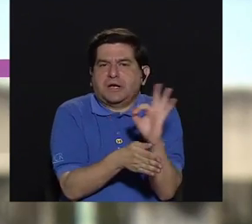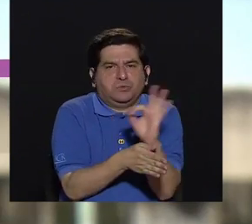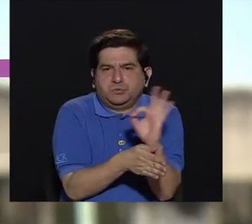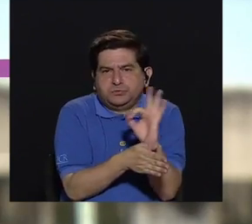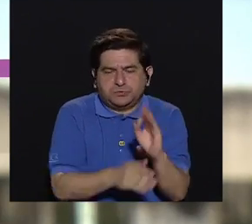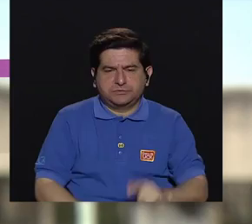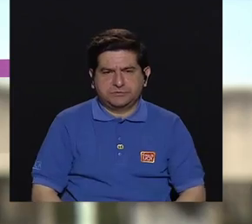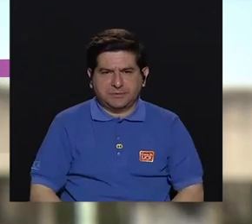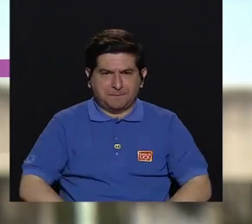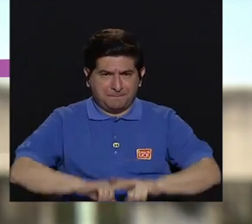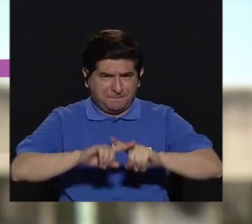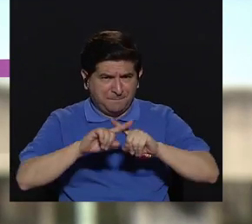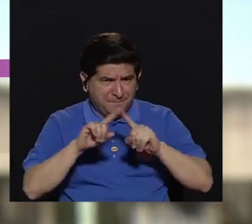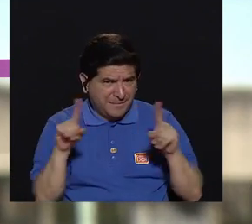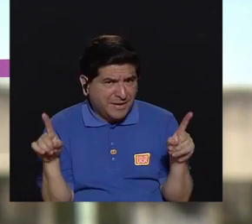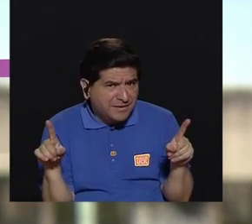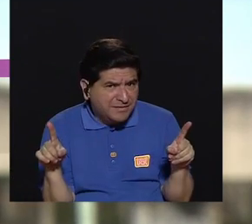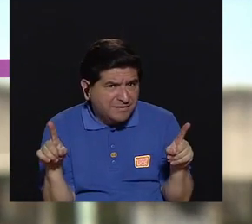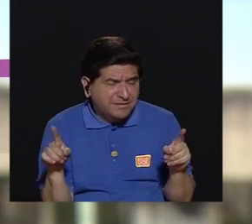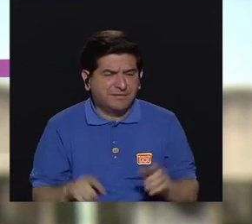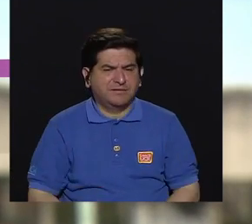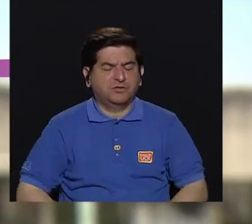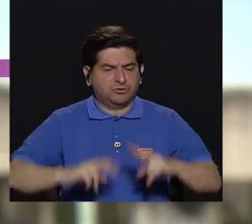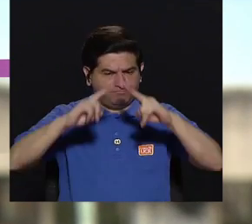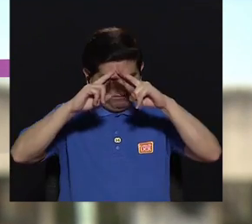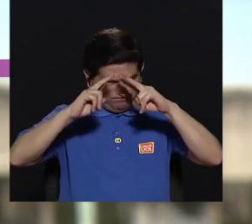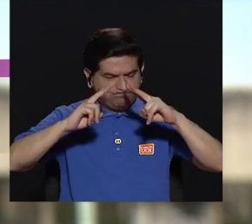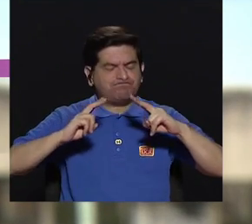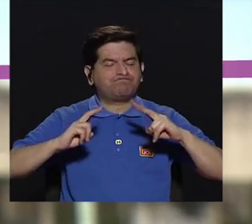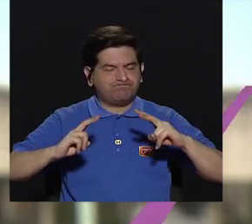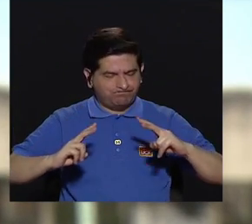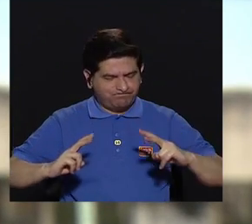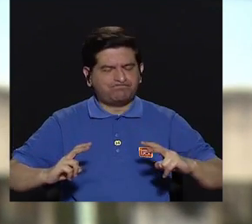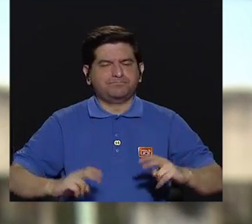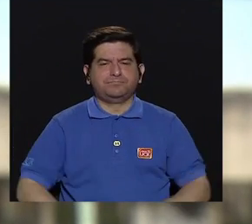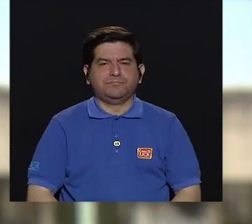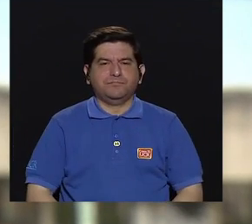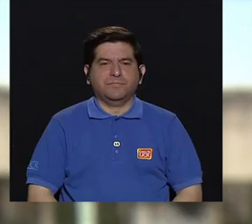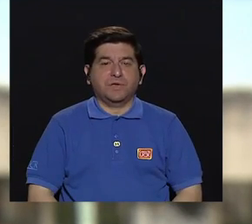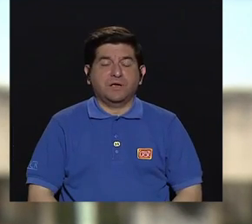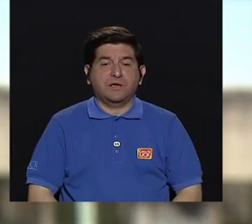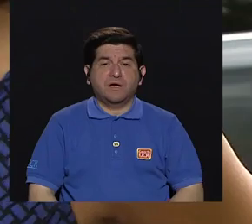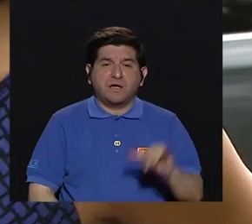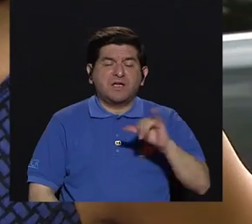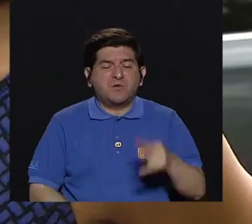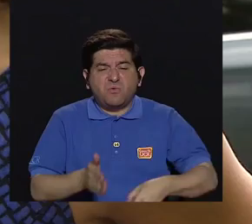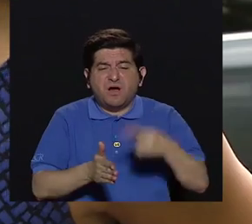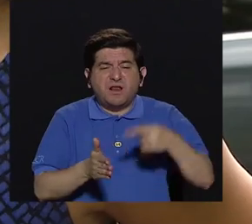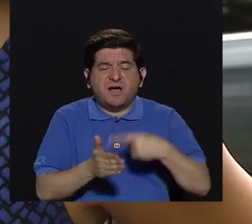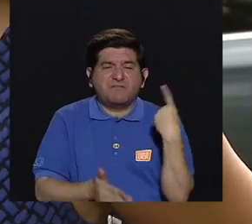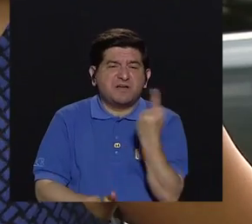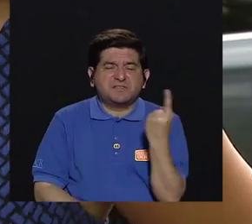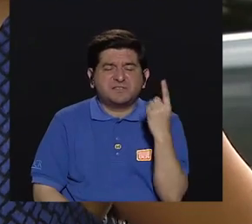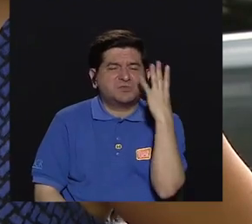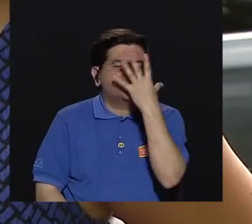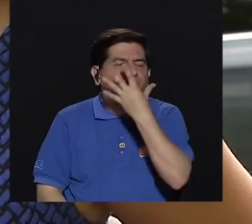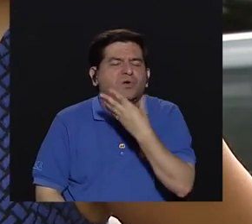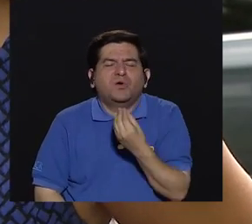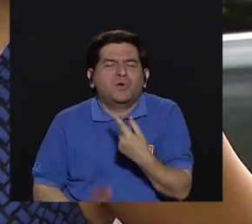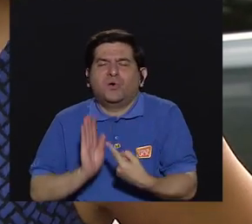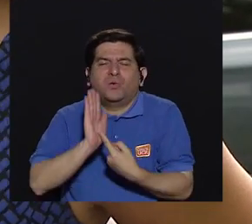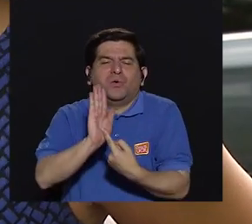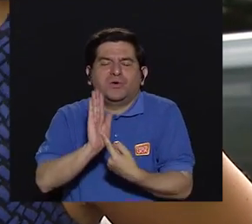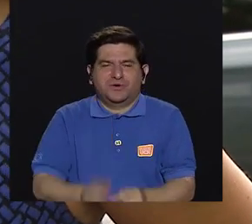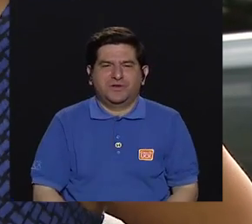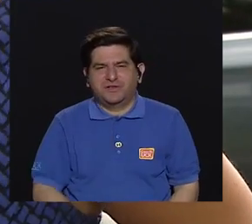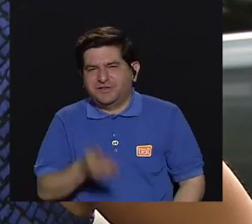función, pero hay que analizar y... También muy estéticos, ¿no? Nos fijamos también mucho como en